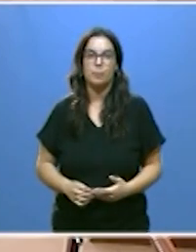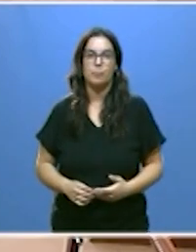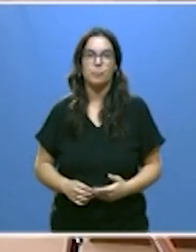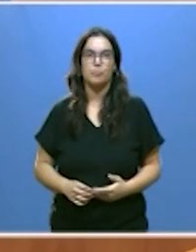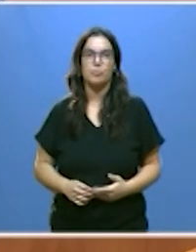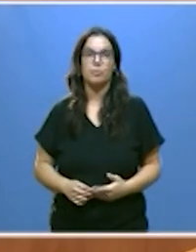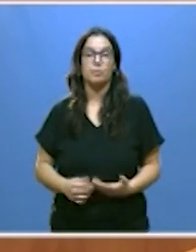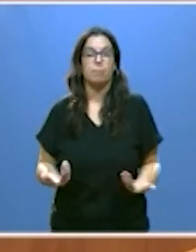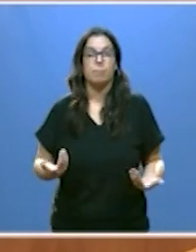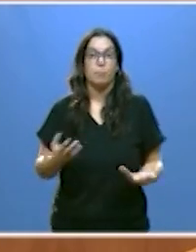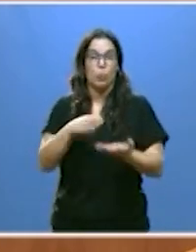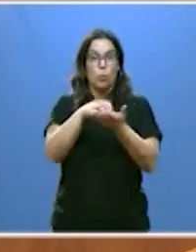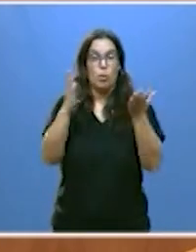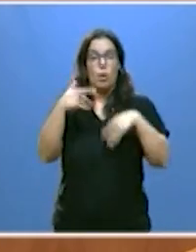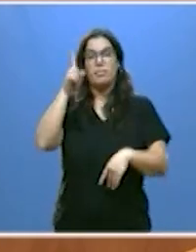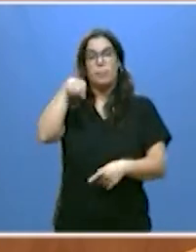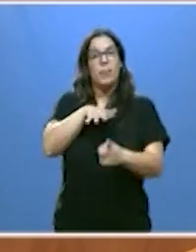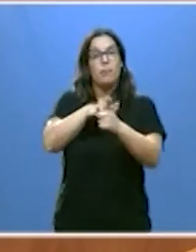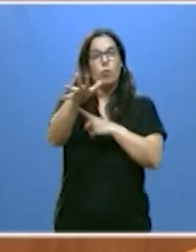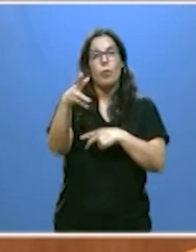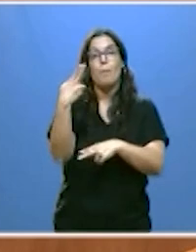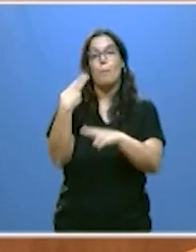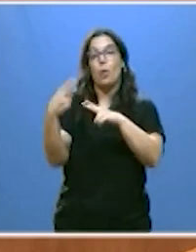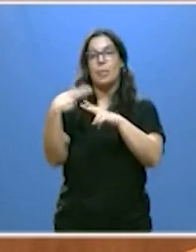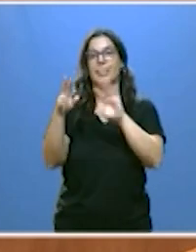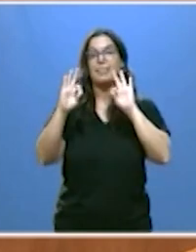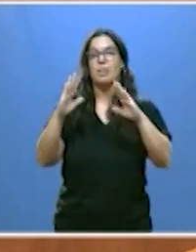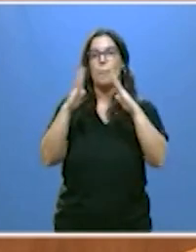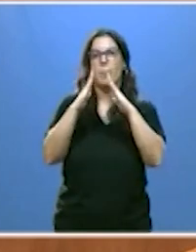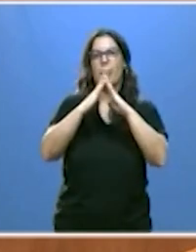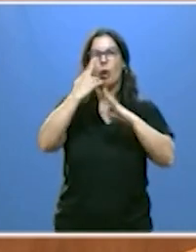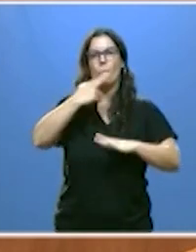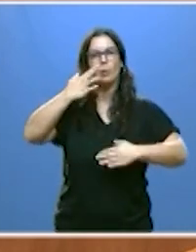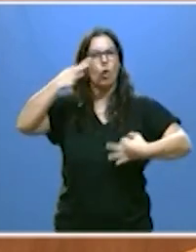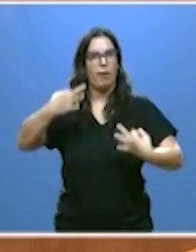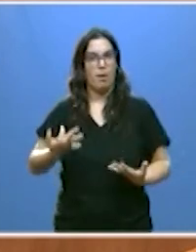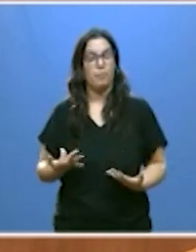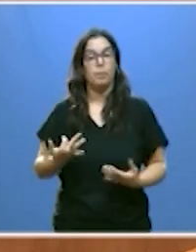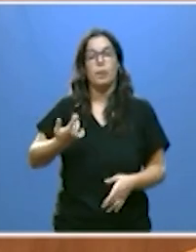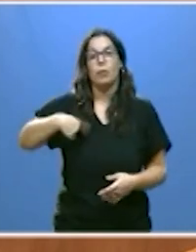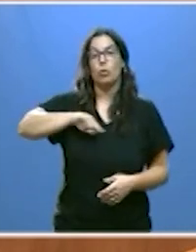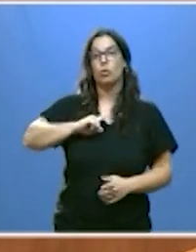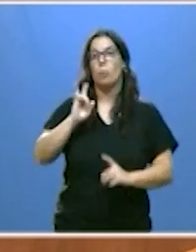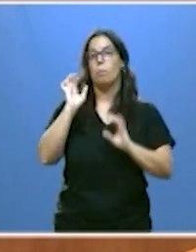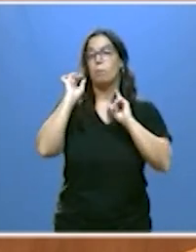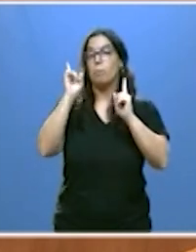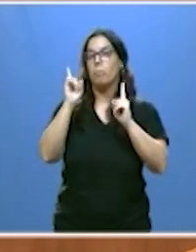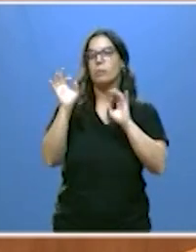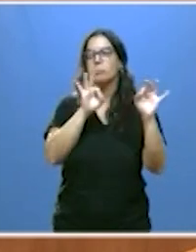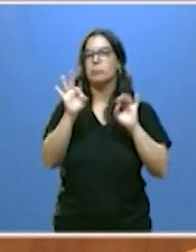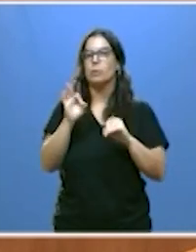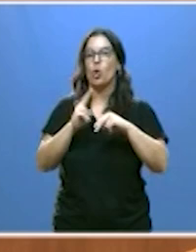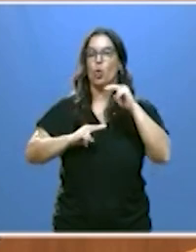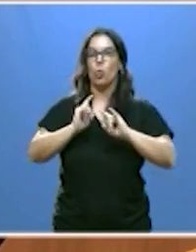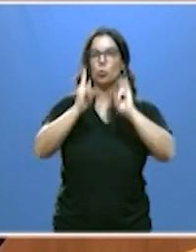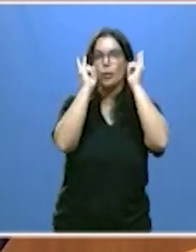sin duda aquí también influye una política de vivienda de compromisos reales tenemos previsto construir rehabilitar